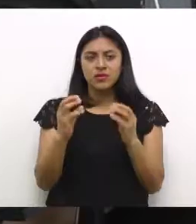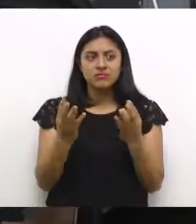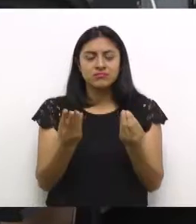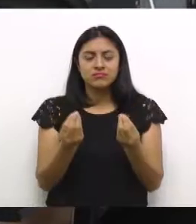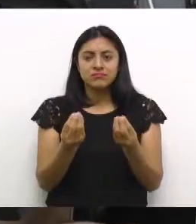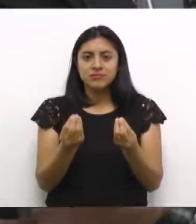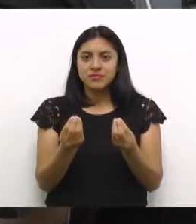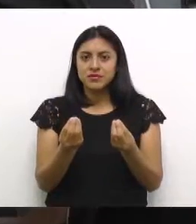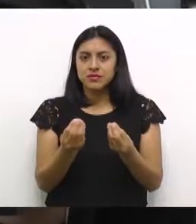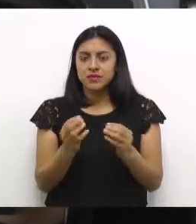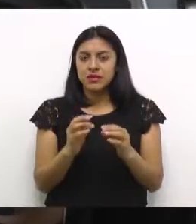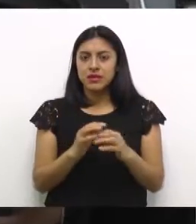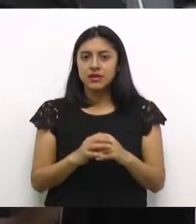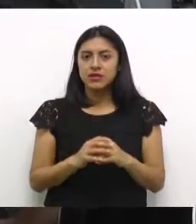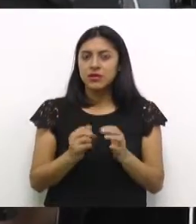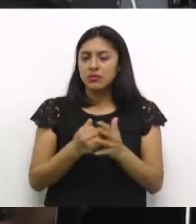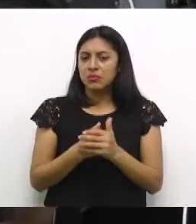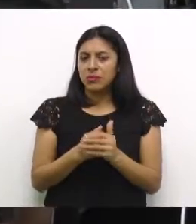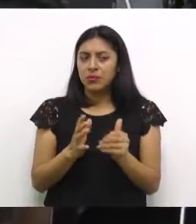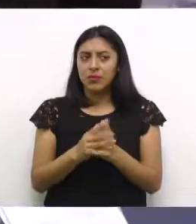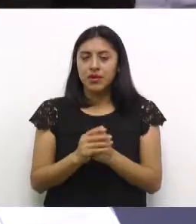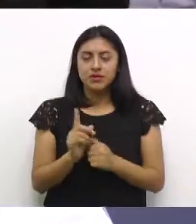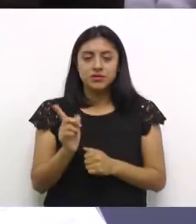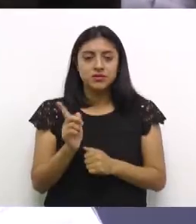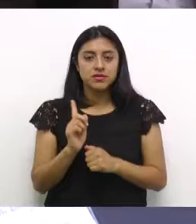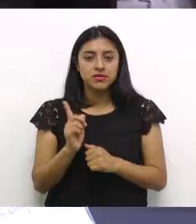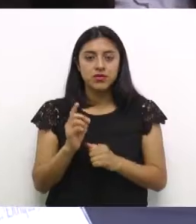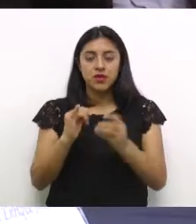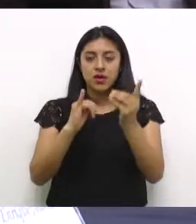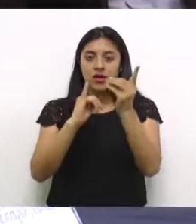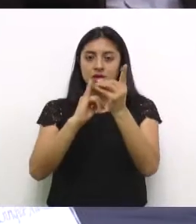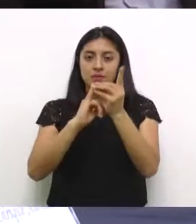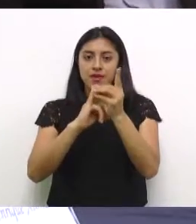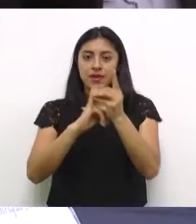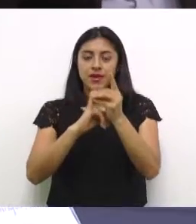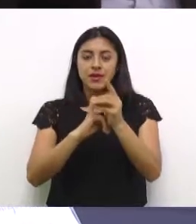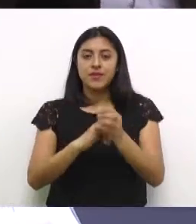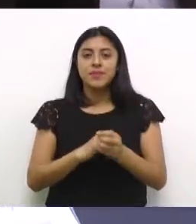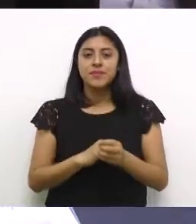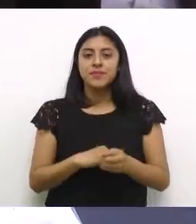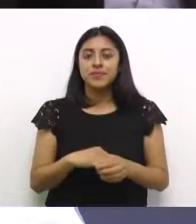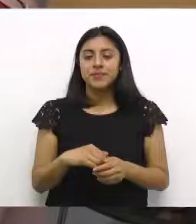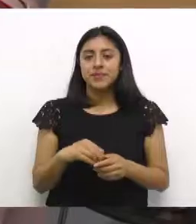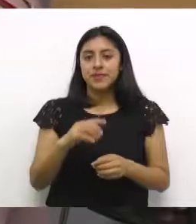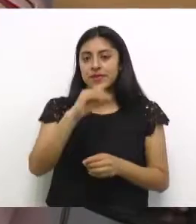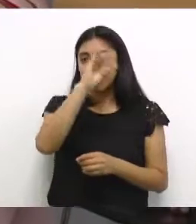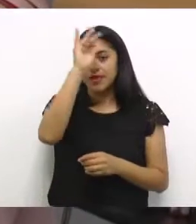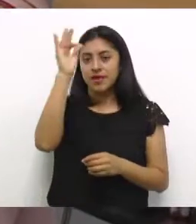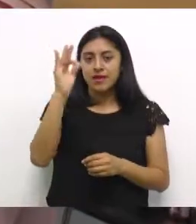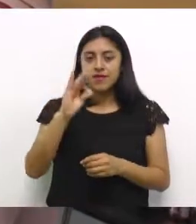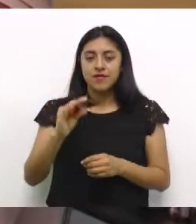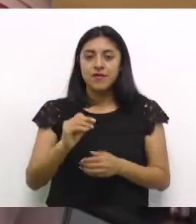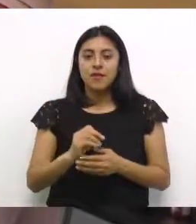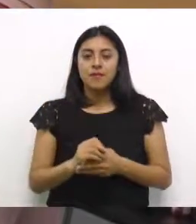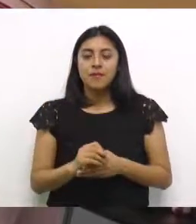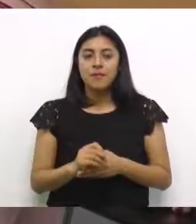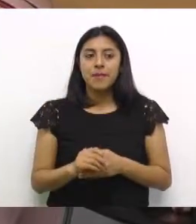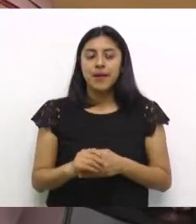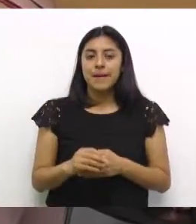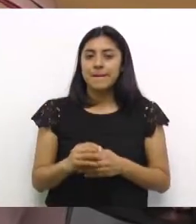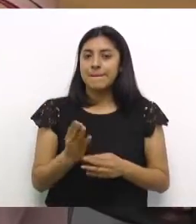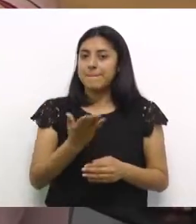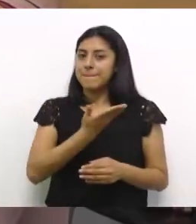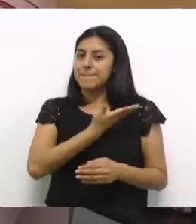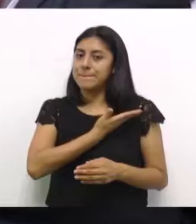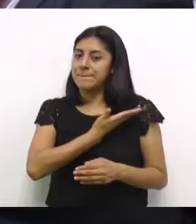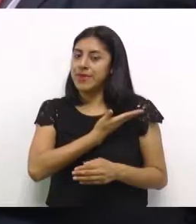comunicación que la institución no está en crisis en relación a la emisión del documento personal de identificación de PI, tal y